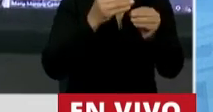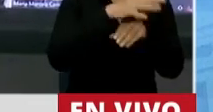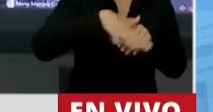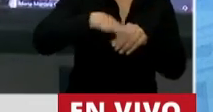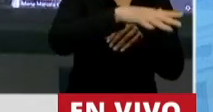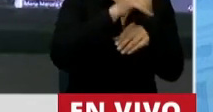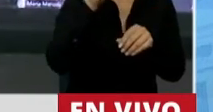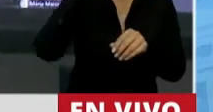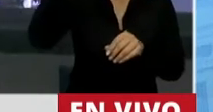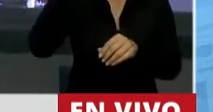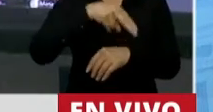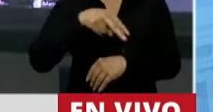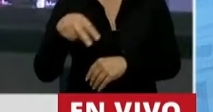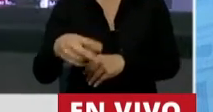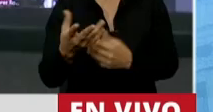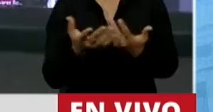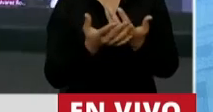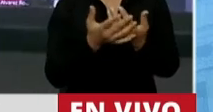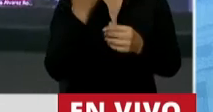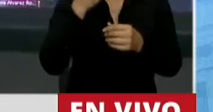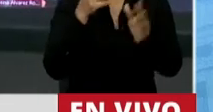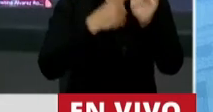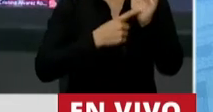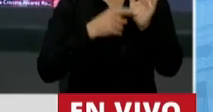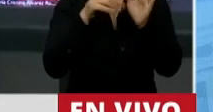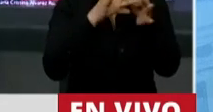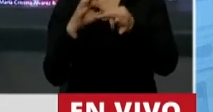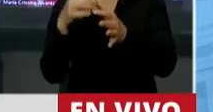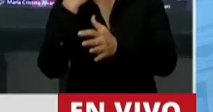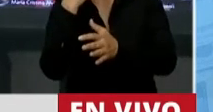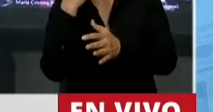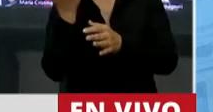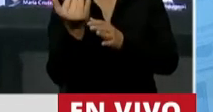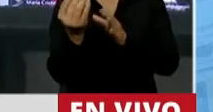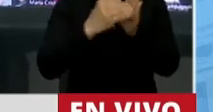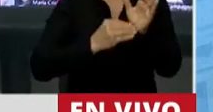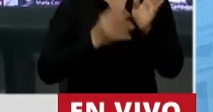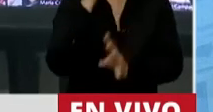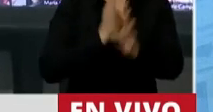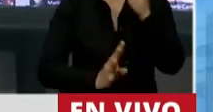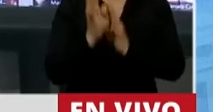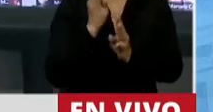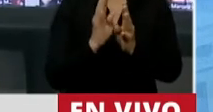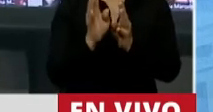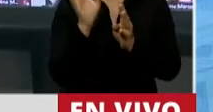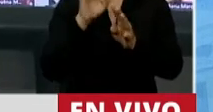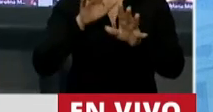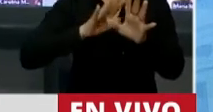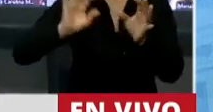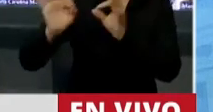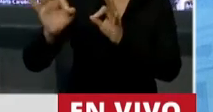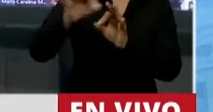provincia de Neuquén, cuyos ejidos municipales se encuentran inmersos en bosques o rodeados de los mismos.